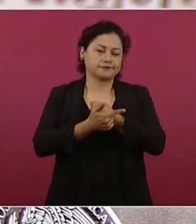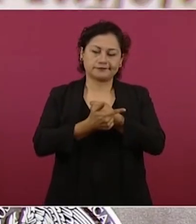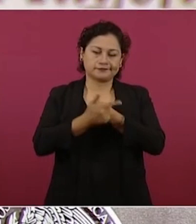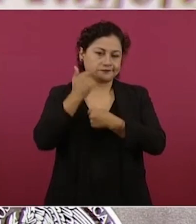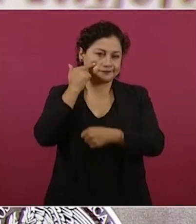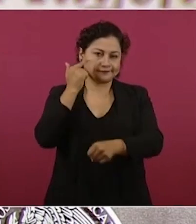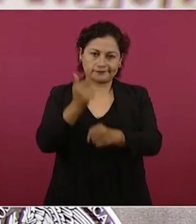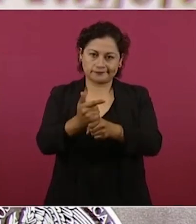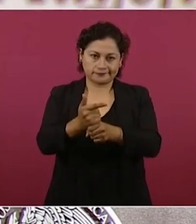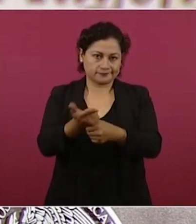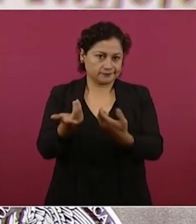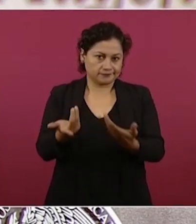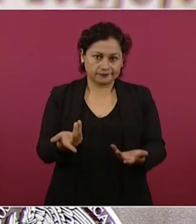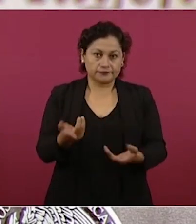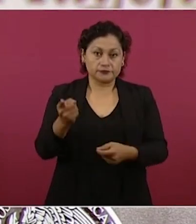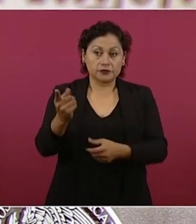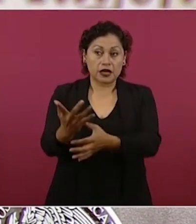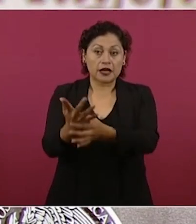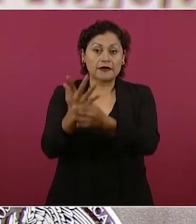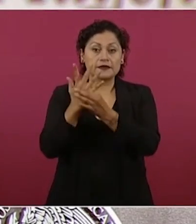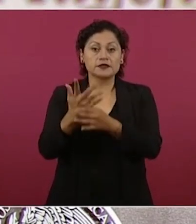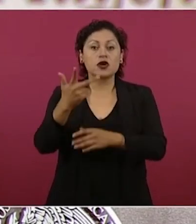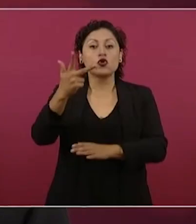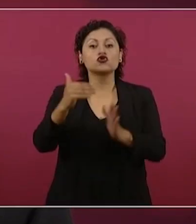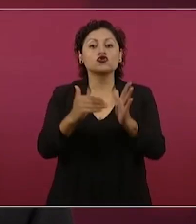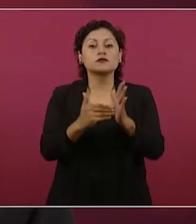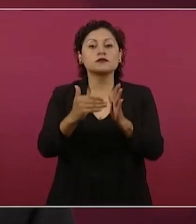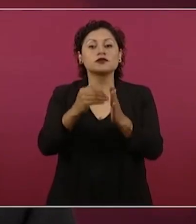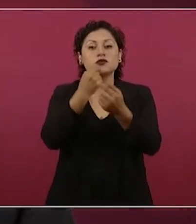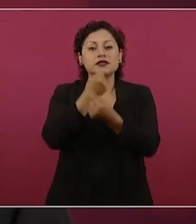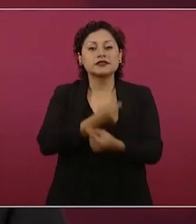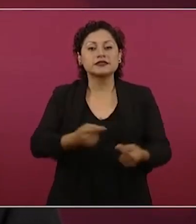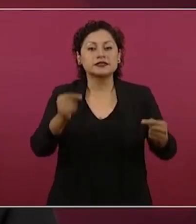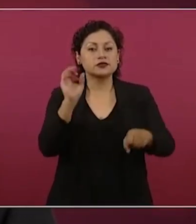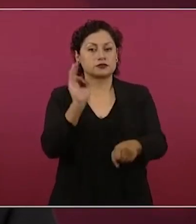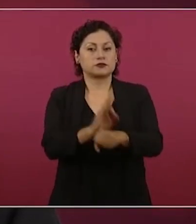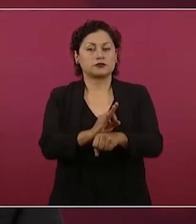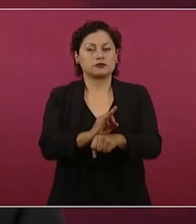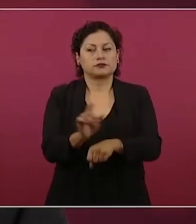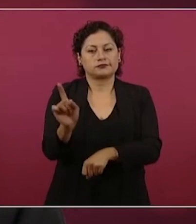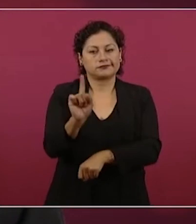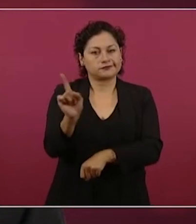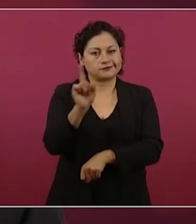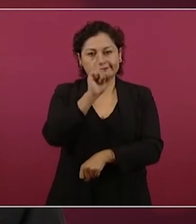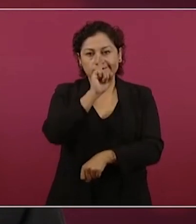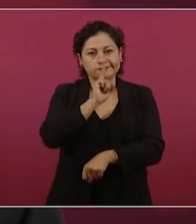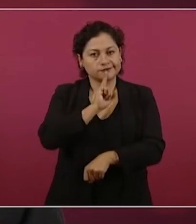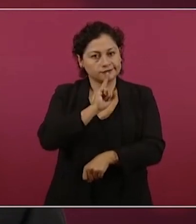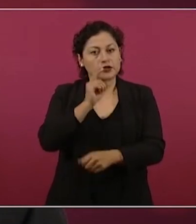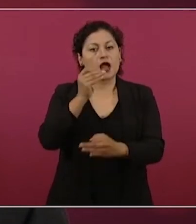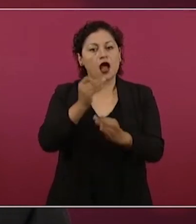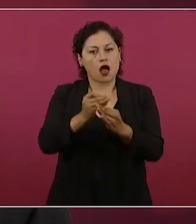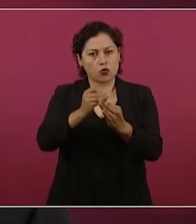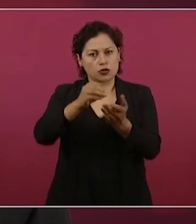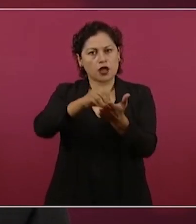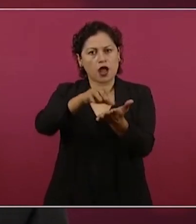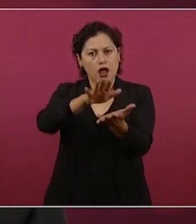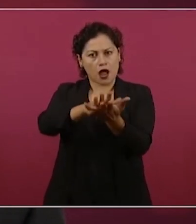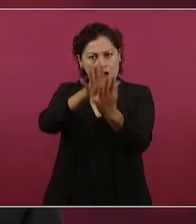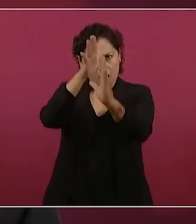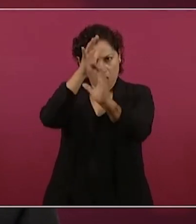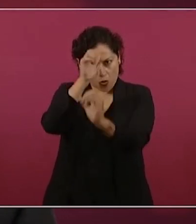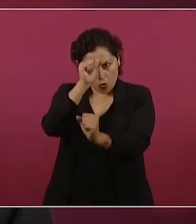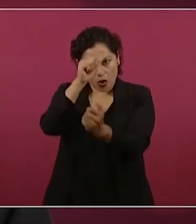tendríamos ocho millones de niños protegidos. Esto no es el caso, este es el primer contrato, tenemos múltiples otros mecanismos